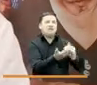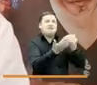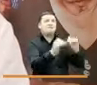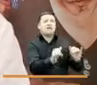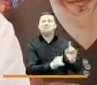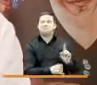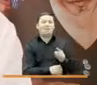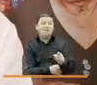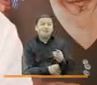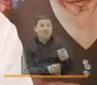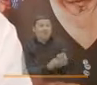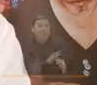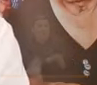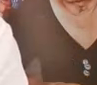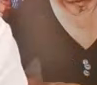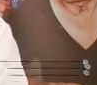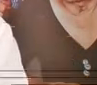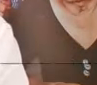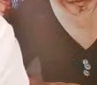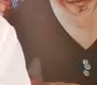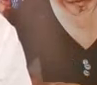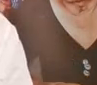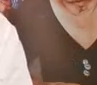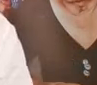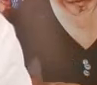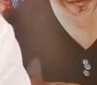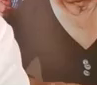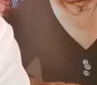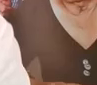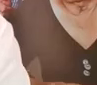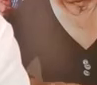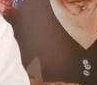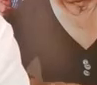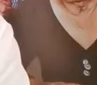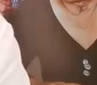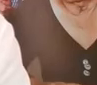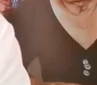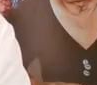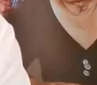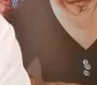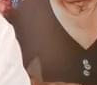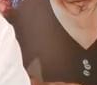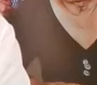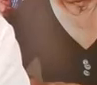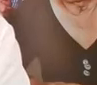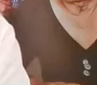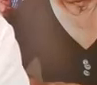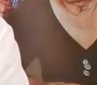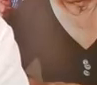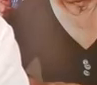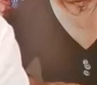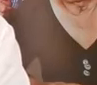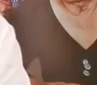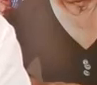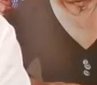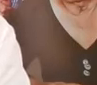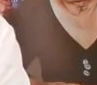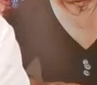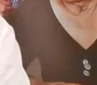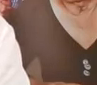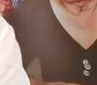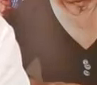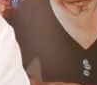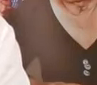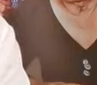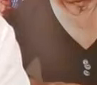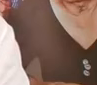el proceso sigue las comunidades deben seguir adelante pero si agradecemos que Esmeraldas haya sido tenido en cuenta porque